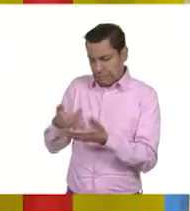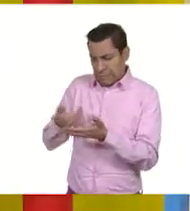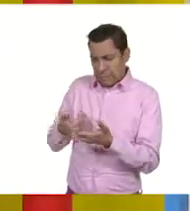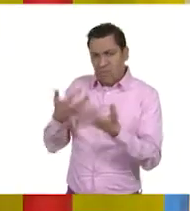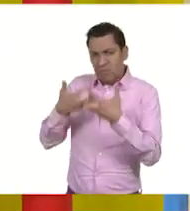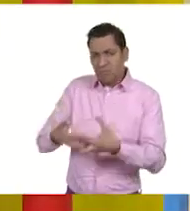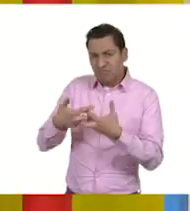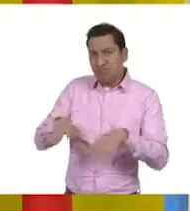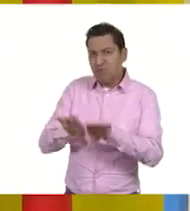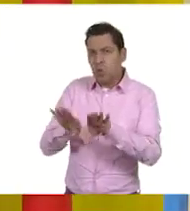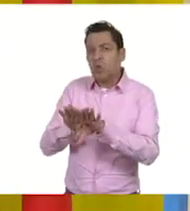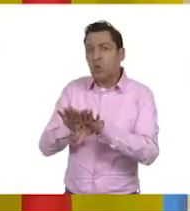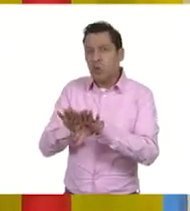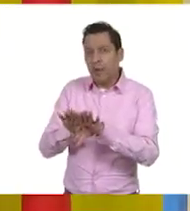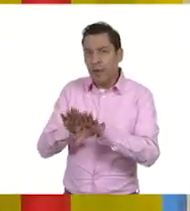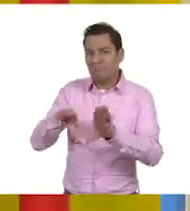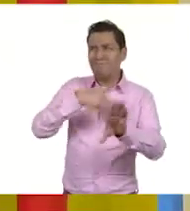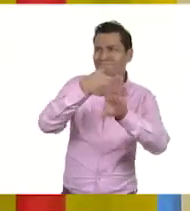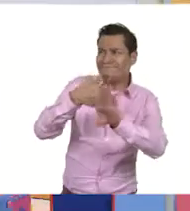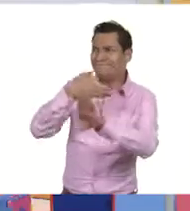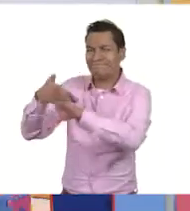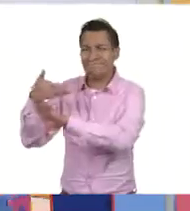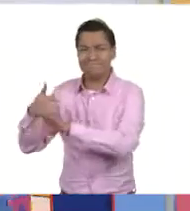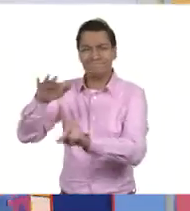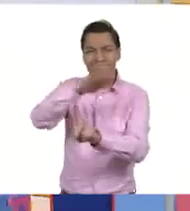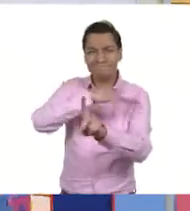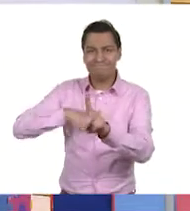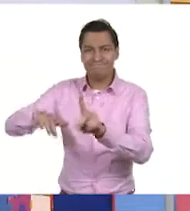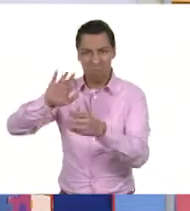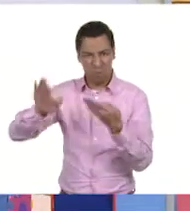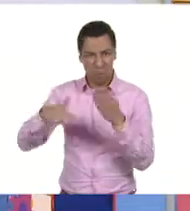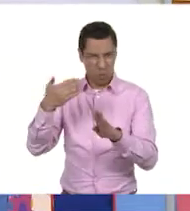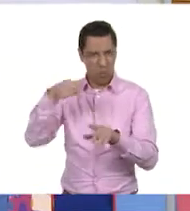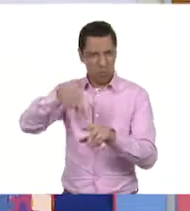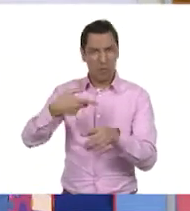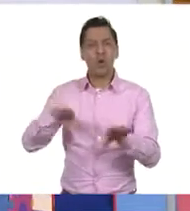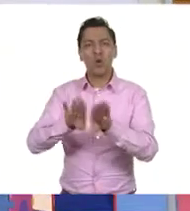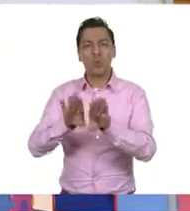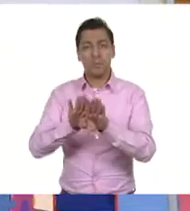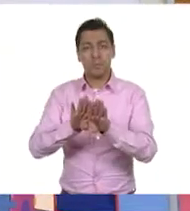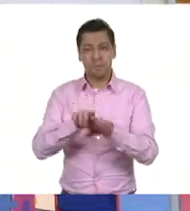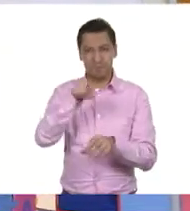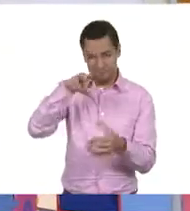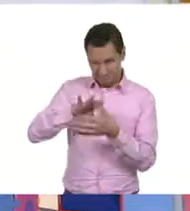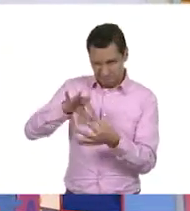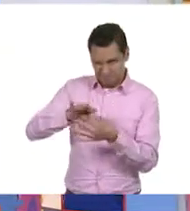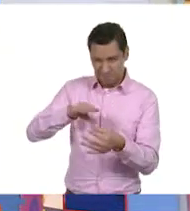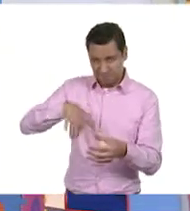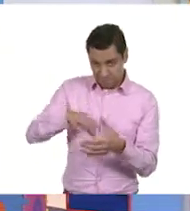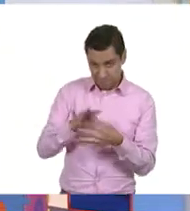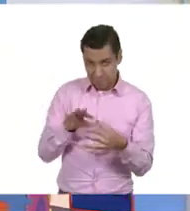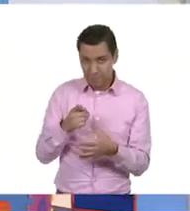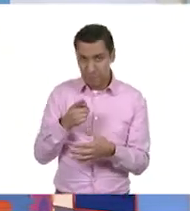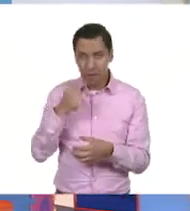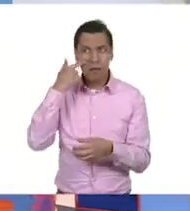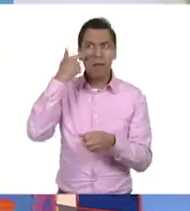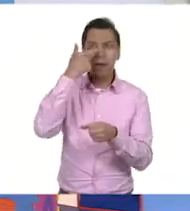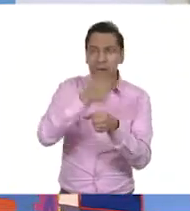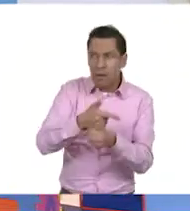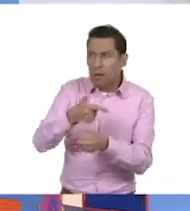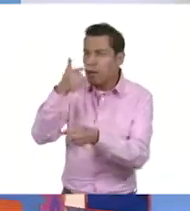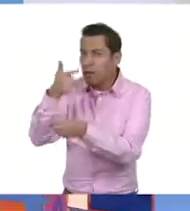cómo estamos afectando a nuestro planeta. Exactamente. Tú dijiste una frase que a mí me parece muy prudente. Identificar de dónde